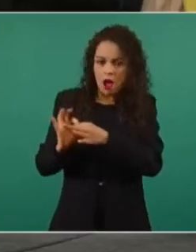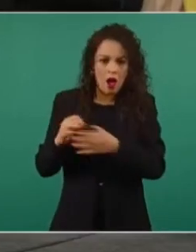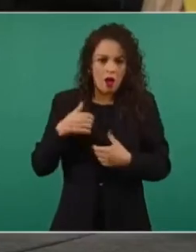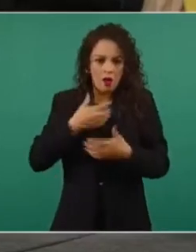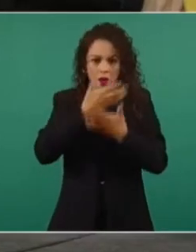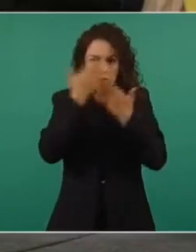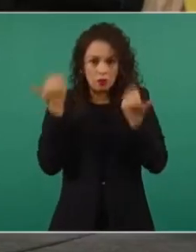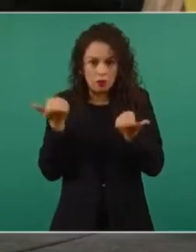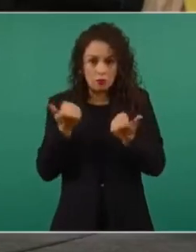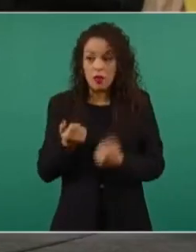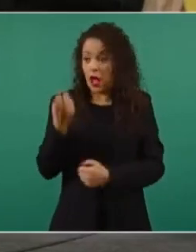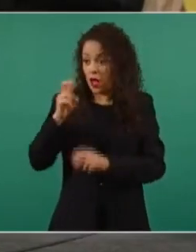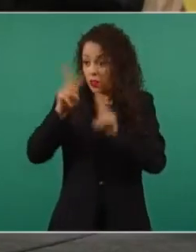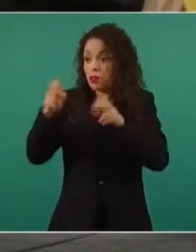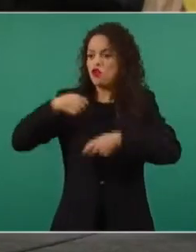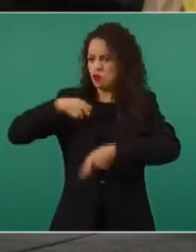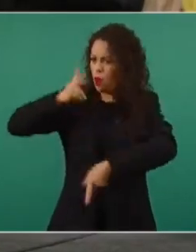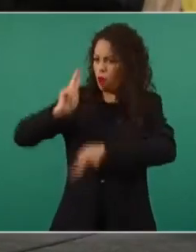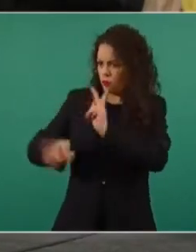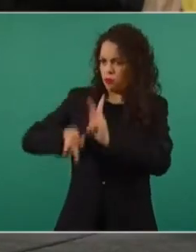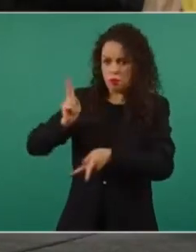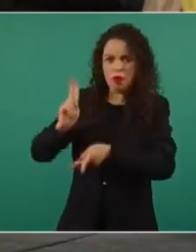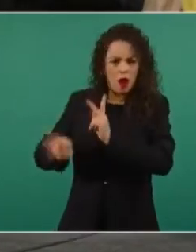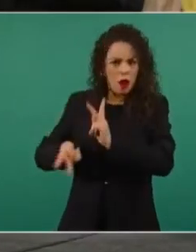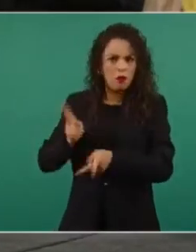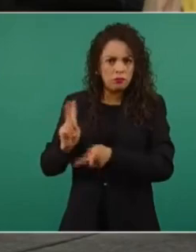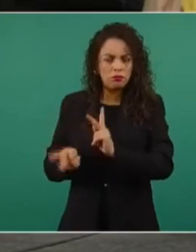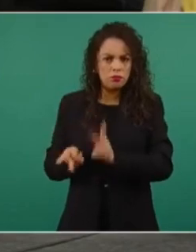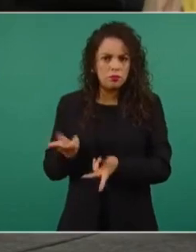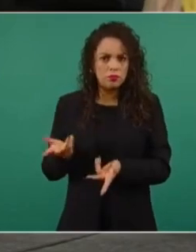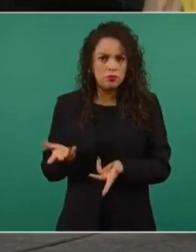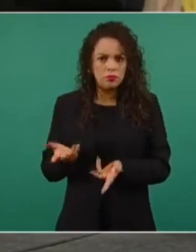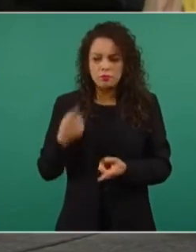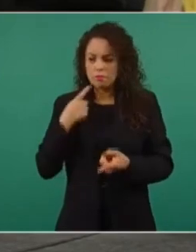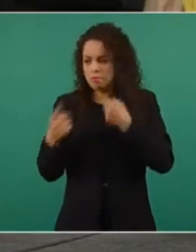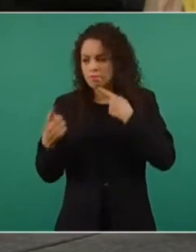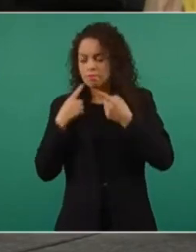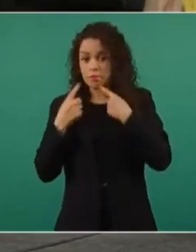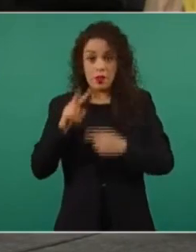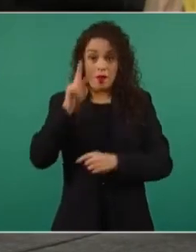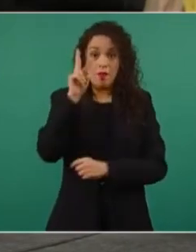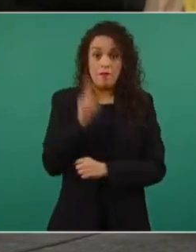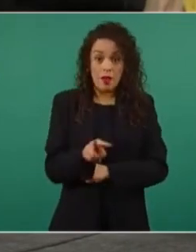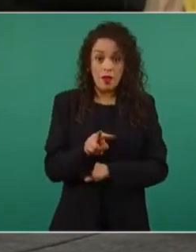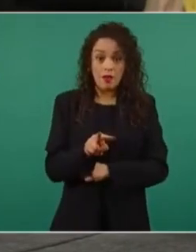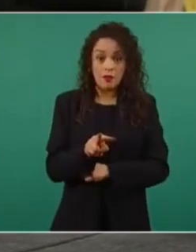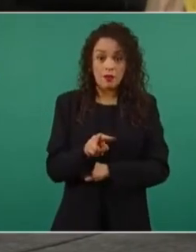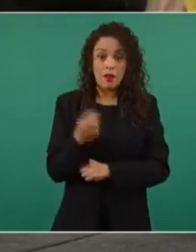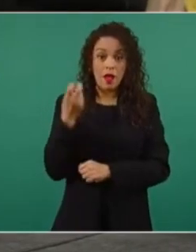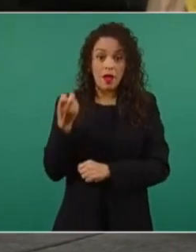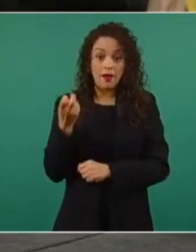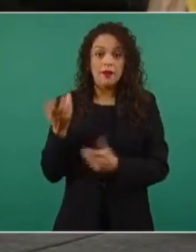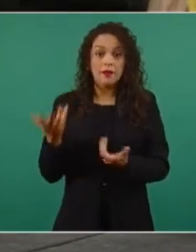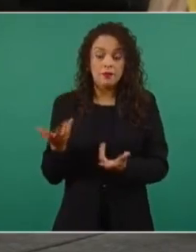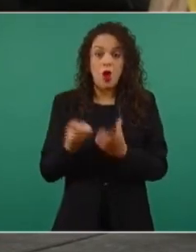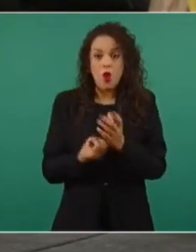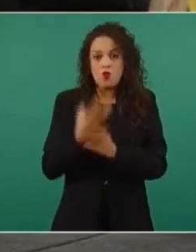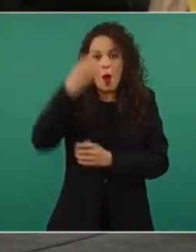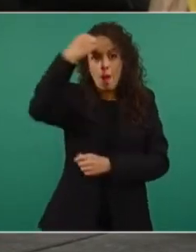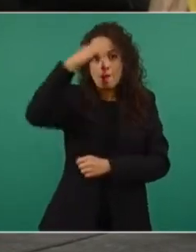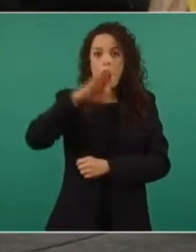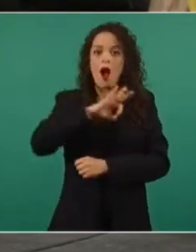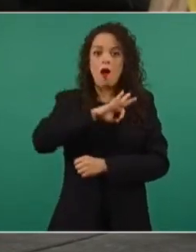con ella acerca de esto. Y bueno, pues obviamente es otra experiencia que se puede transmitir a los demás